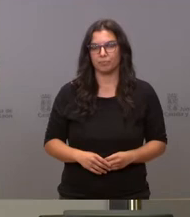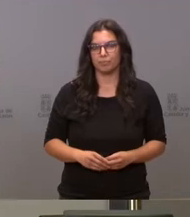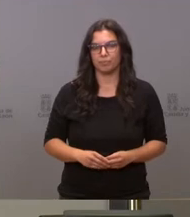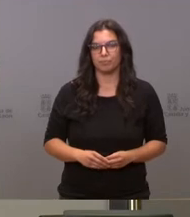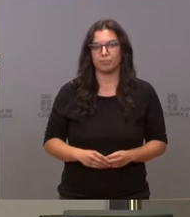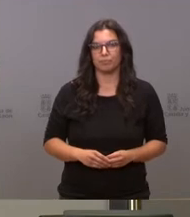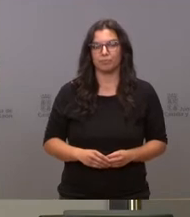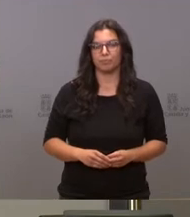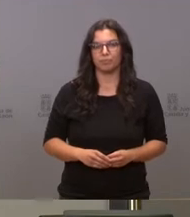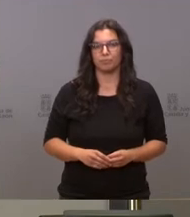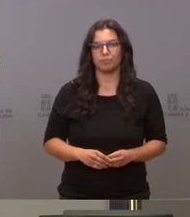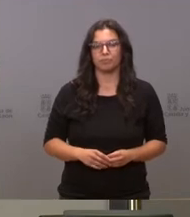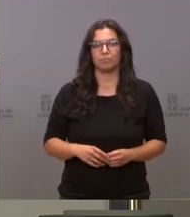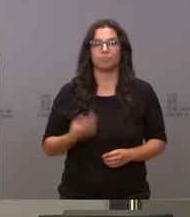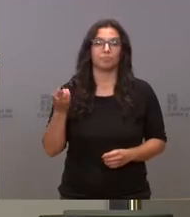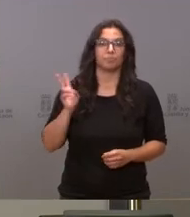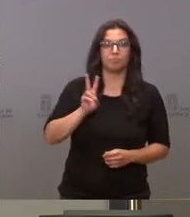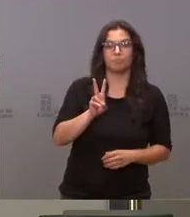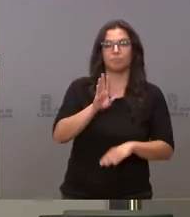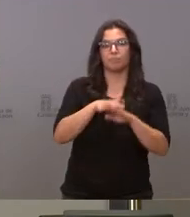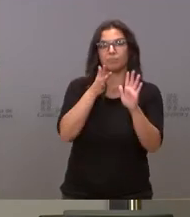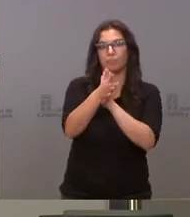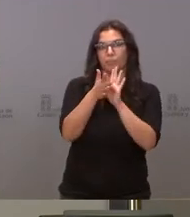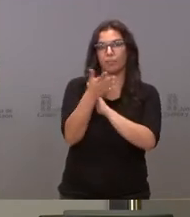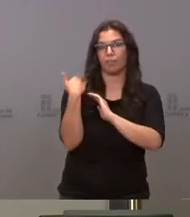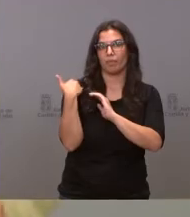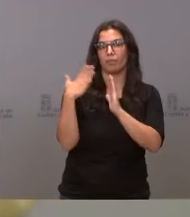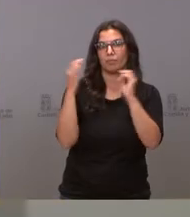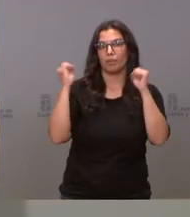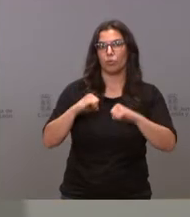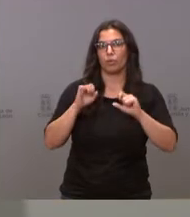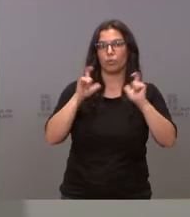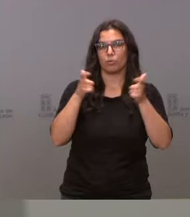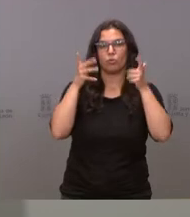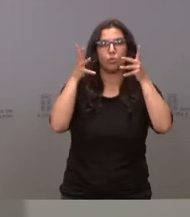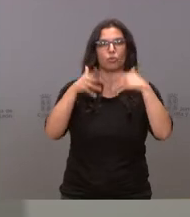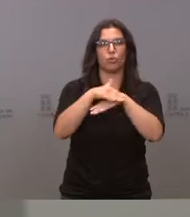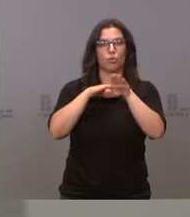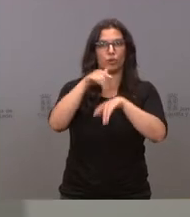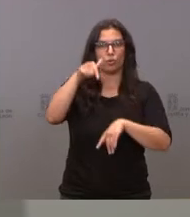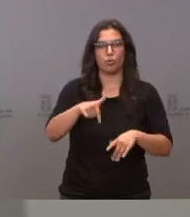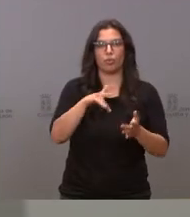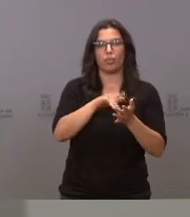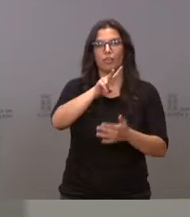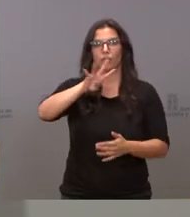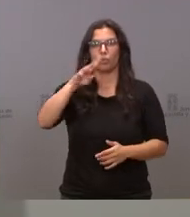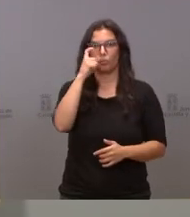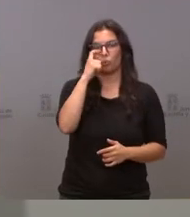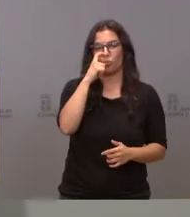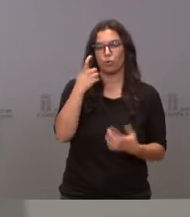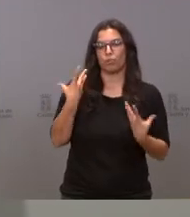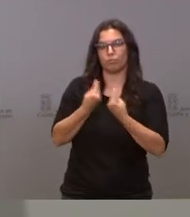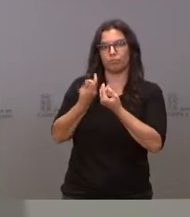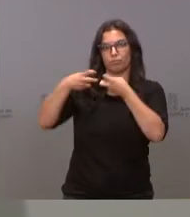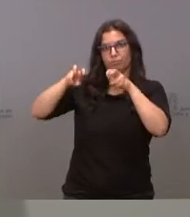Comparecemos para dar cuenta de los acuerdos del Consejo de Gobierno de hoy, 24 de junio. Nos acompaña